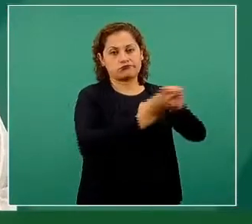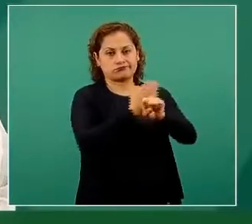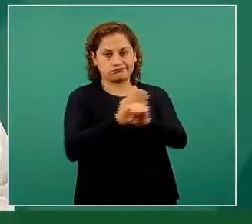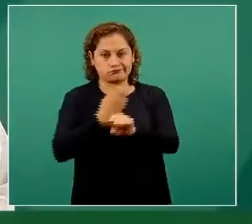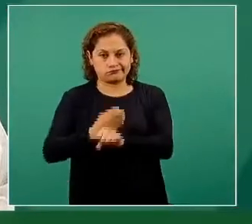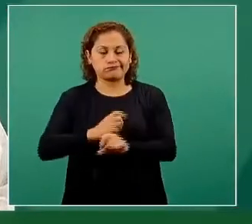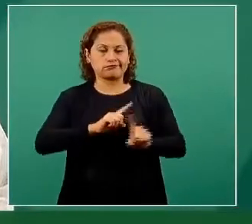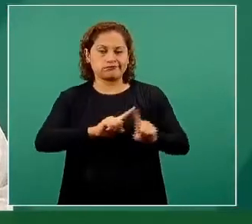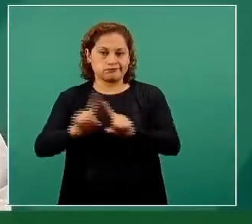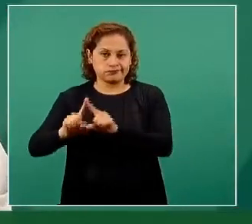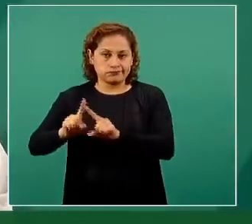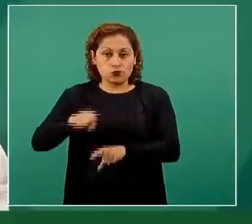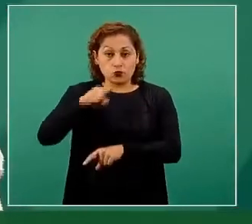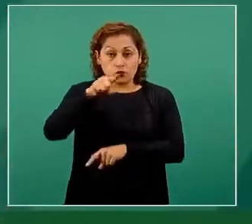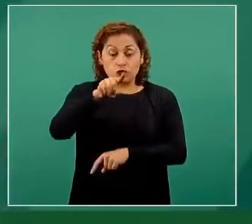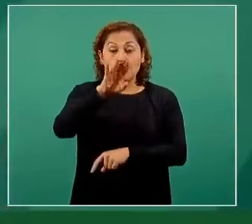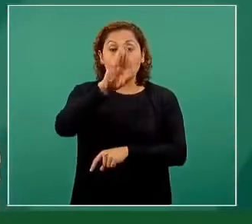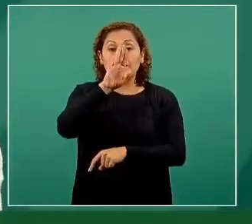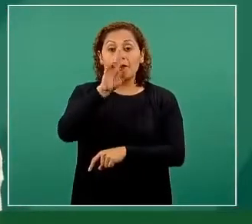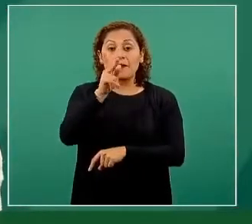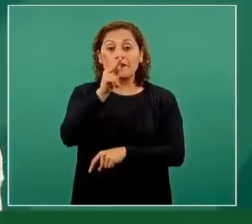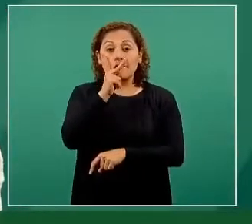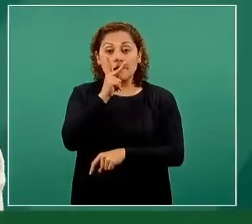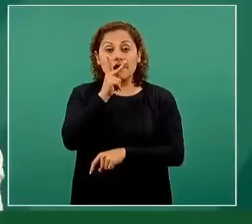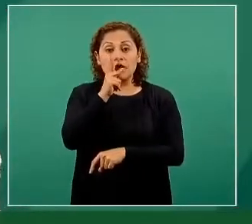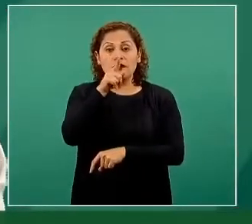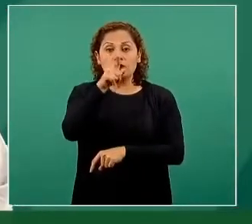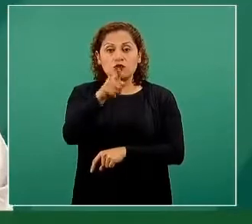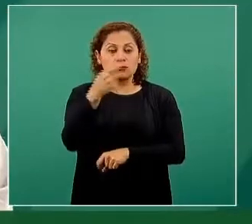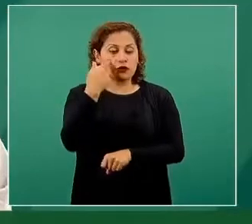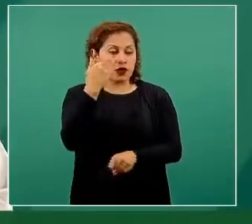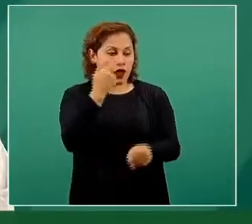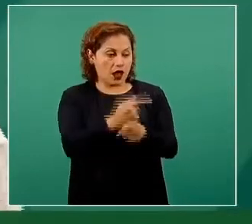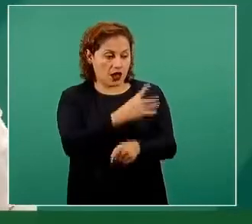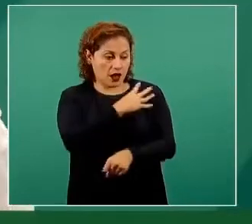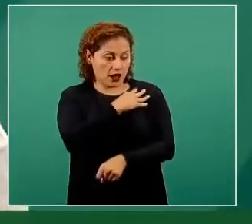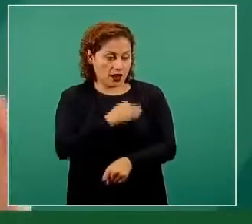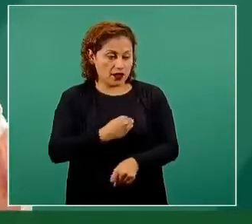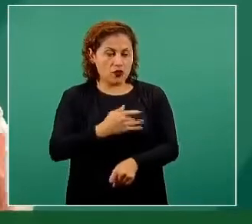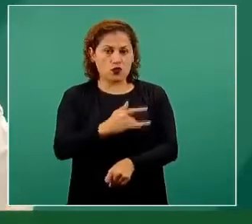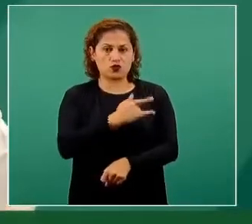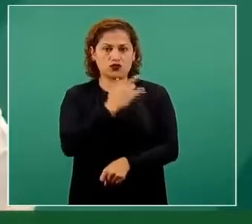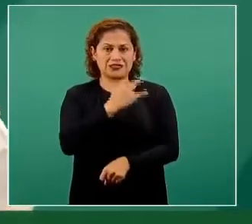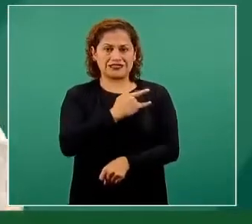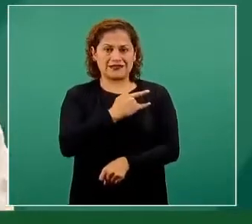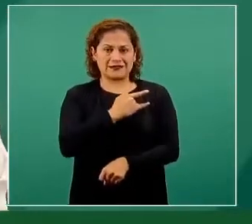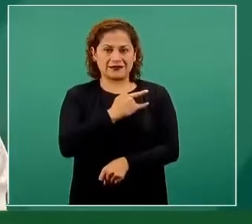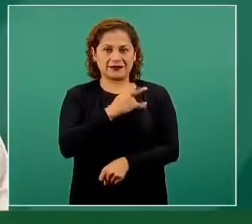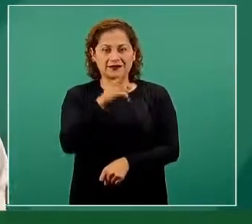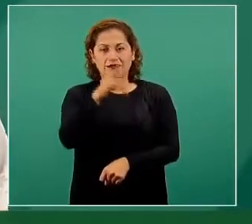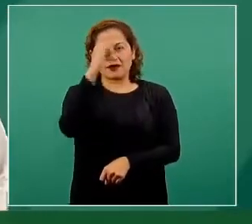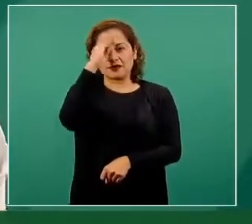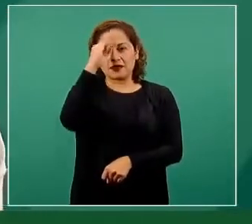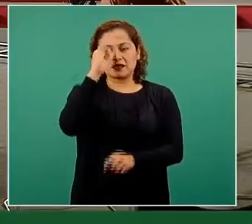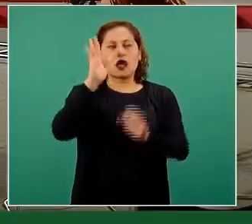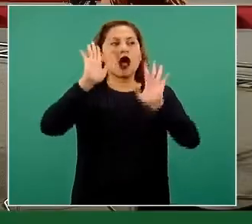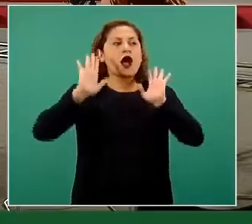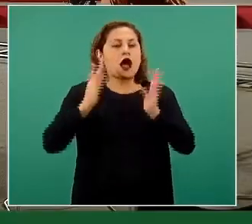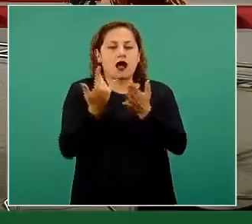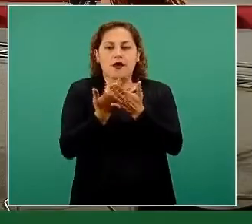familia, lo más importante es alerte a la escuela, a partir de los síntomas. No esté pensando en que hay que hacerle una prueba